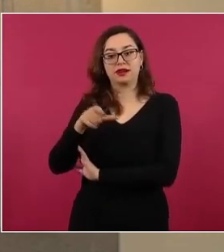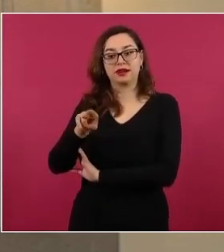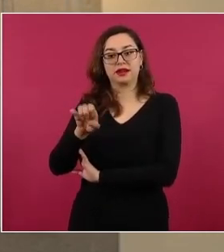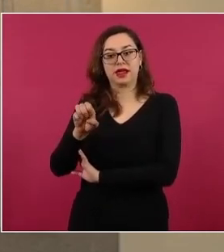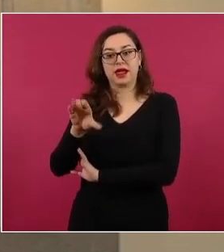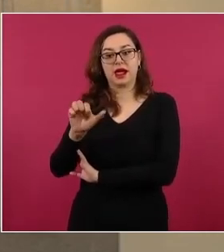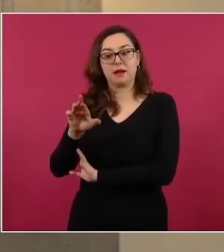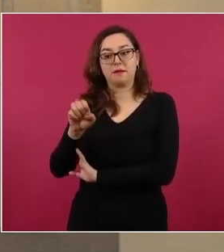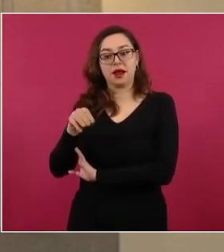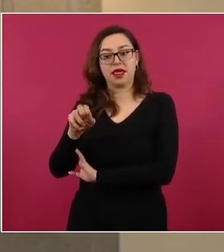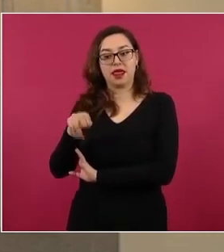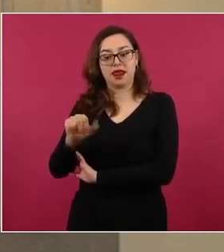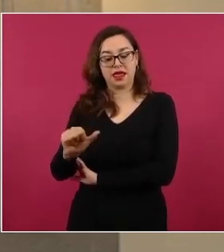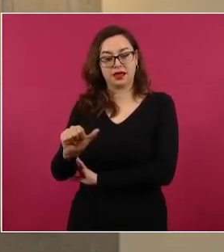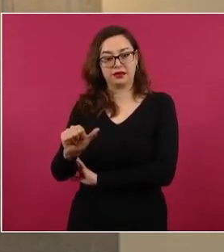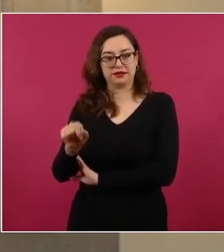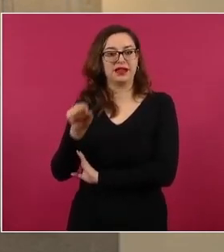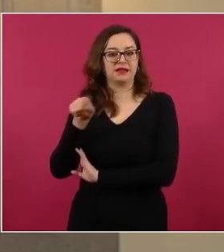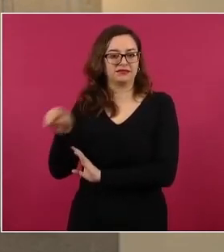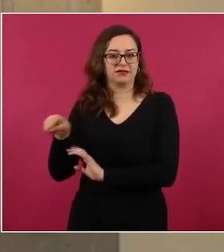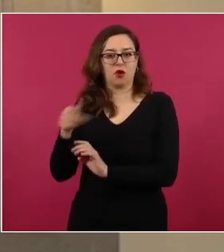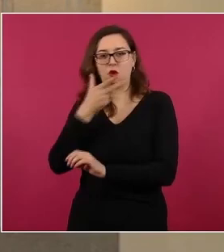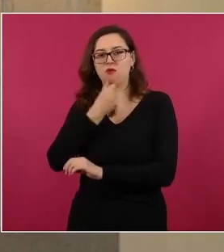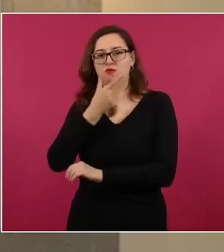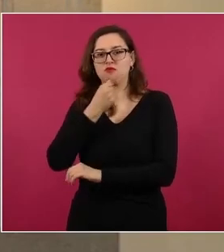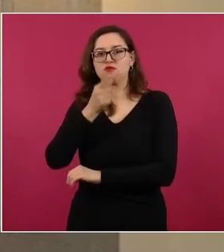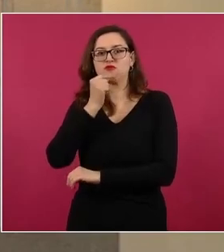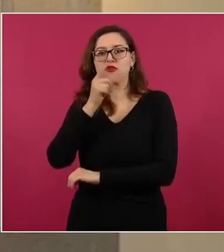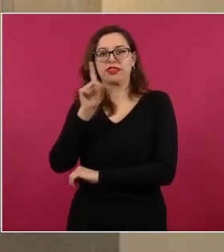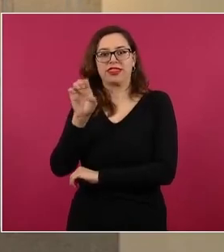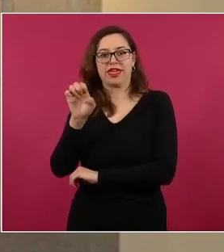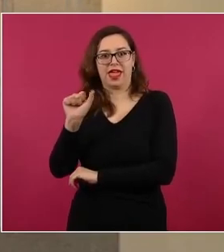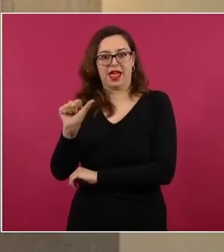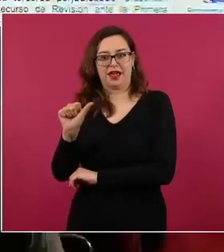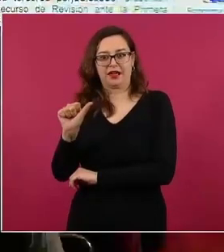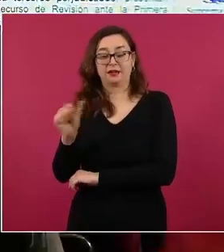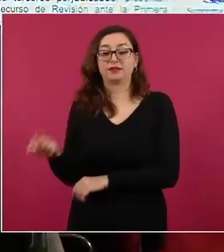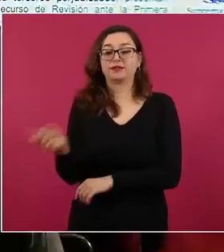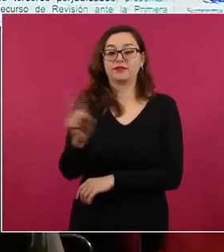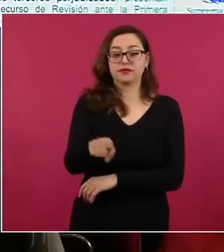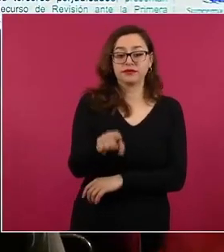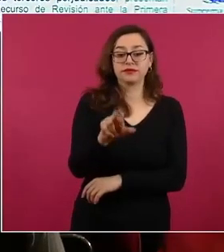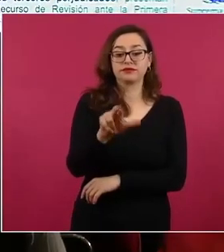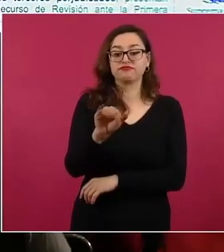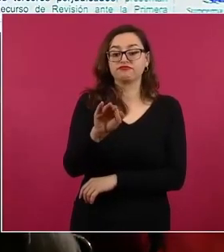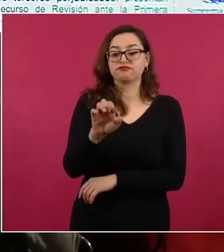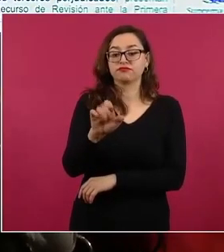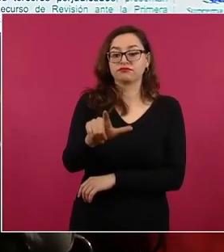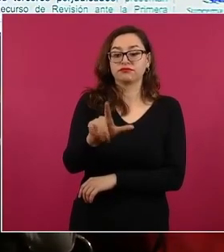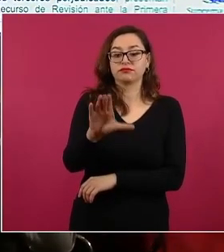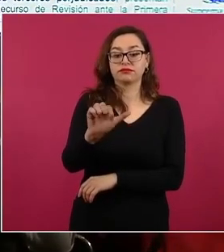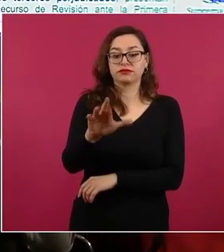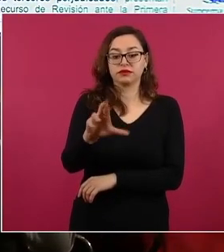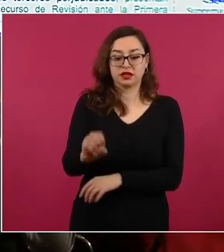fue, a partir de este amparo, que Rafael Caro Quintero ya había compurgado